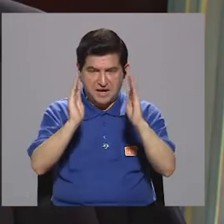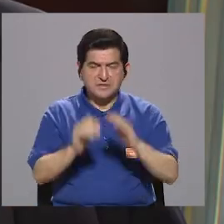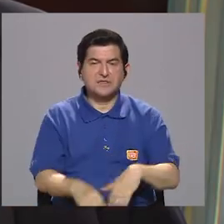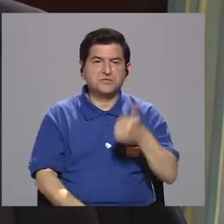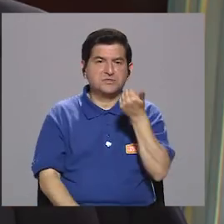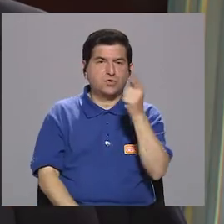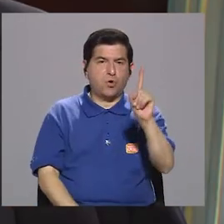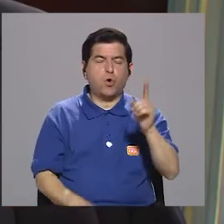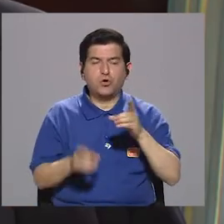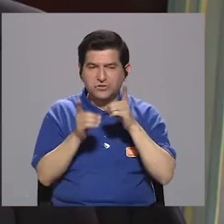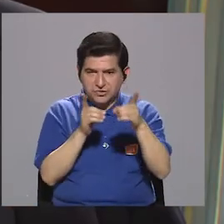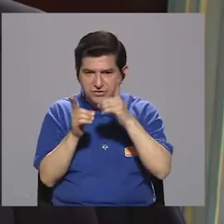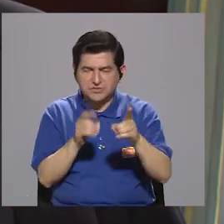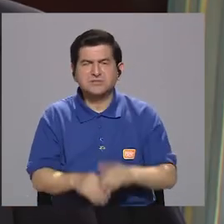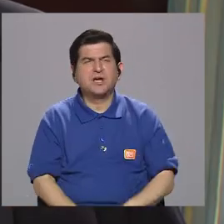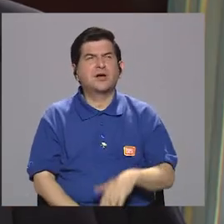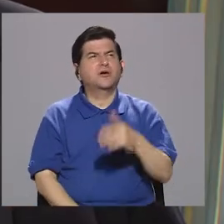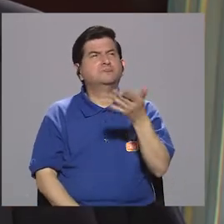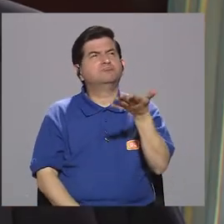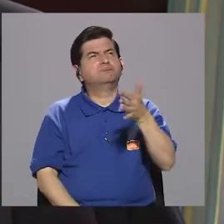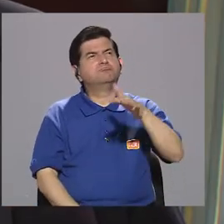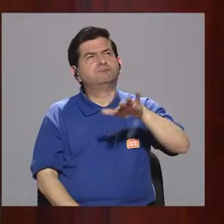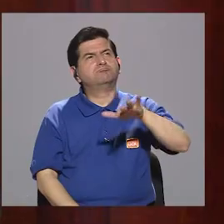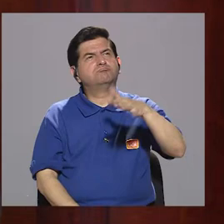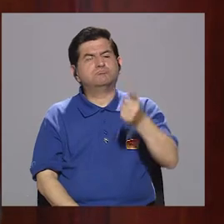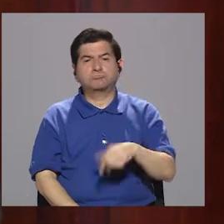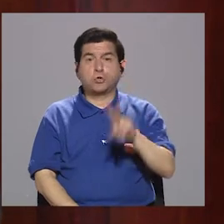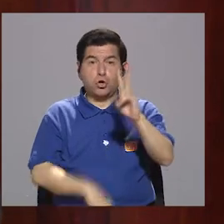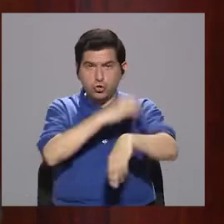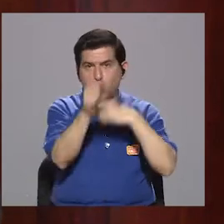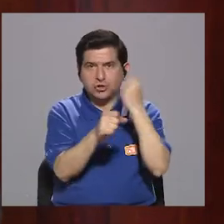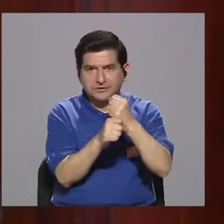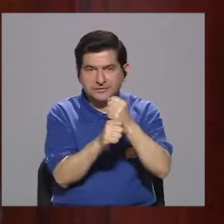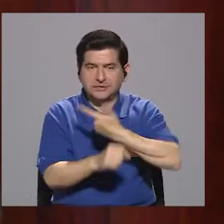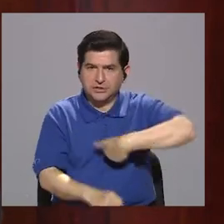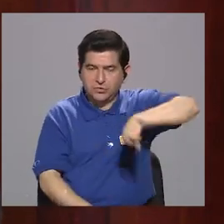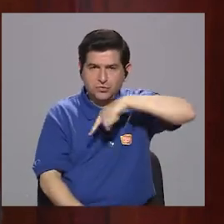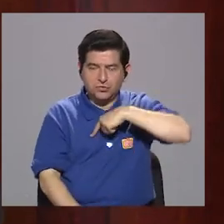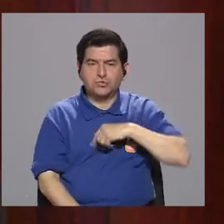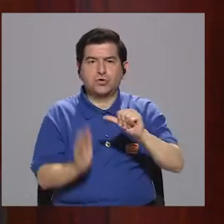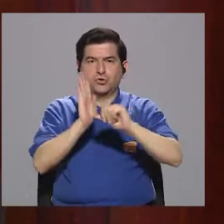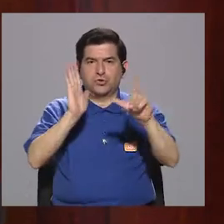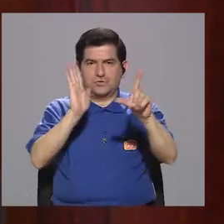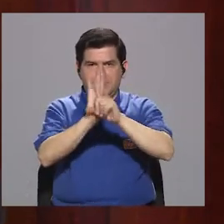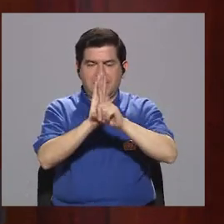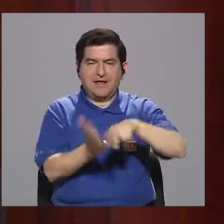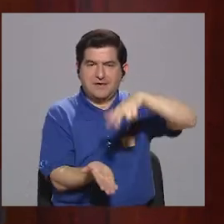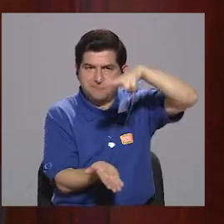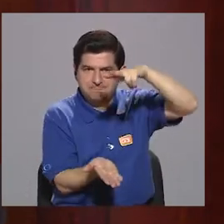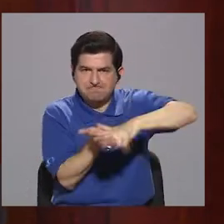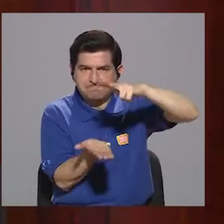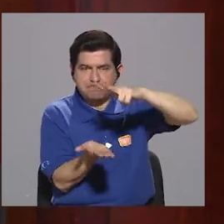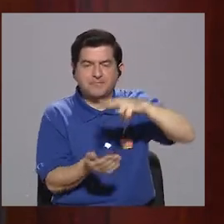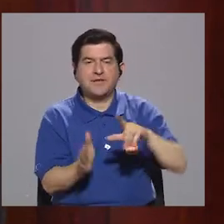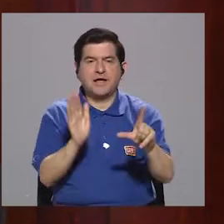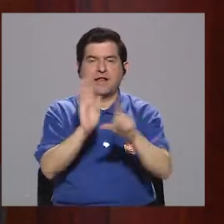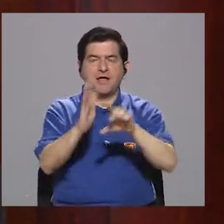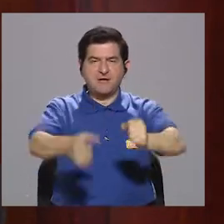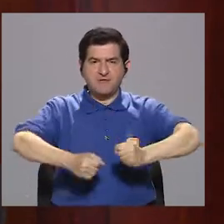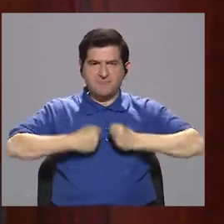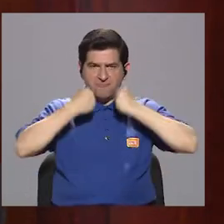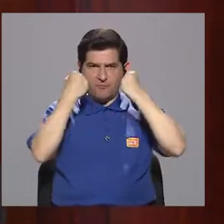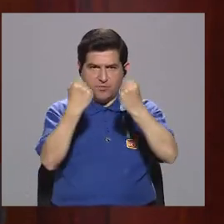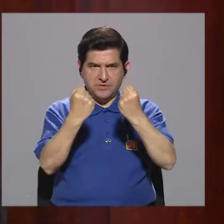en los 11 distritos. Hace aproximadamente dos años logramos que la Asamblea Legislativa aprobara la ley de